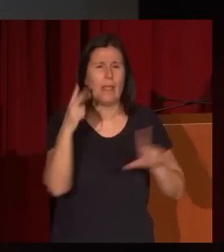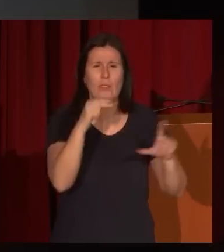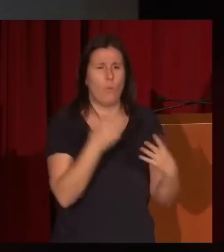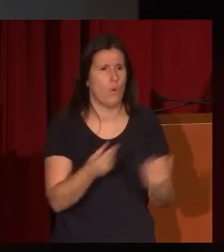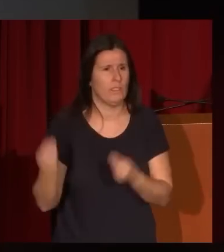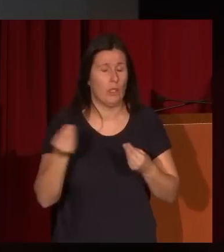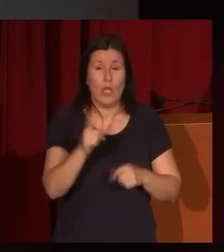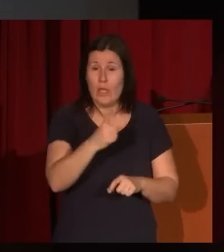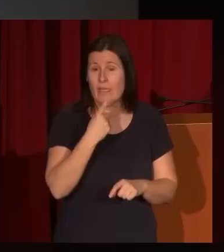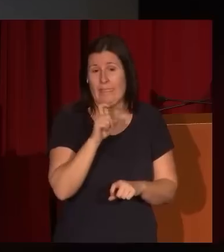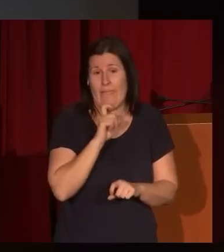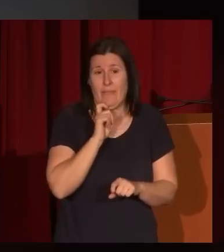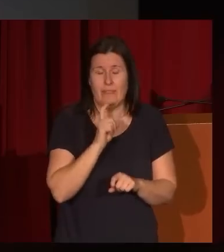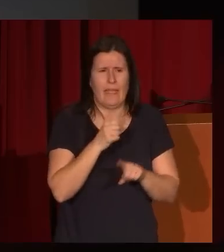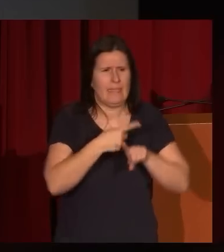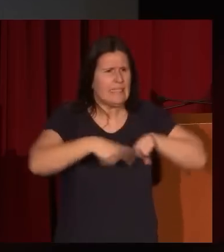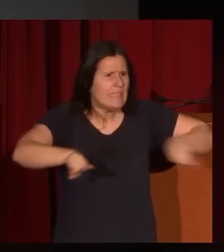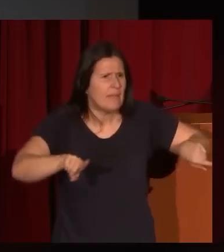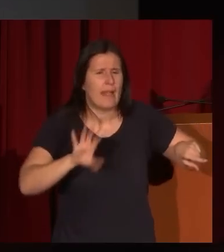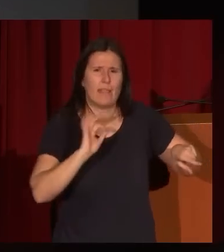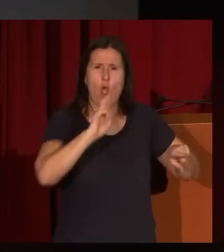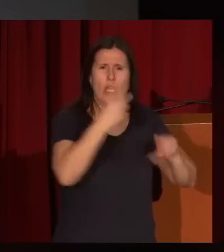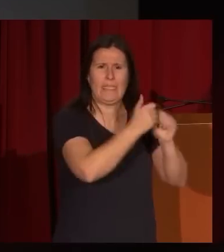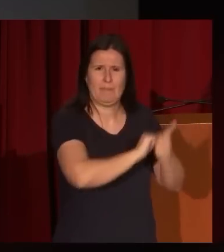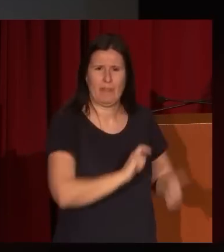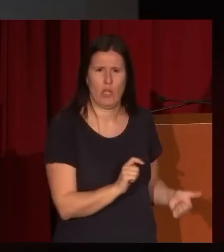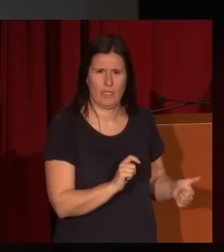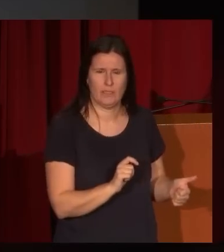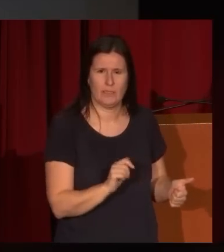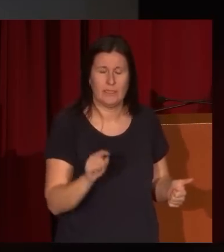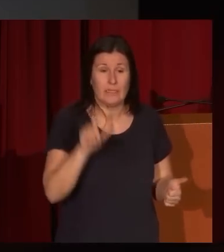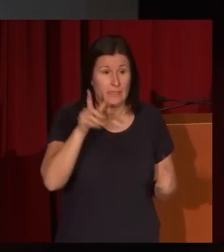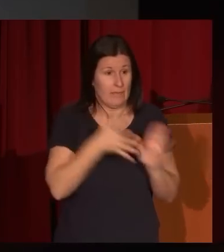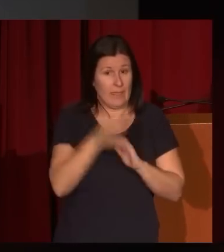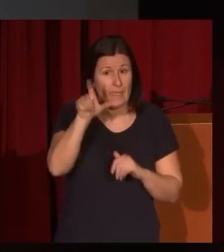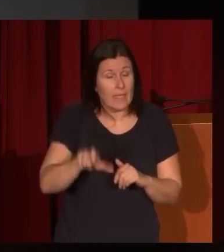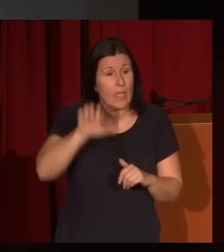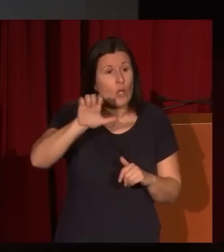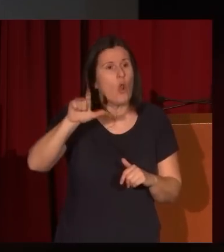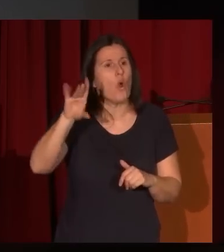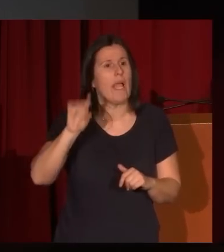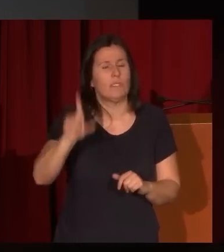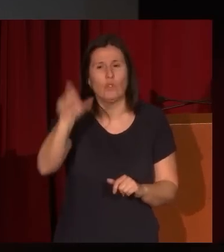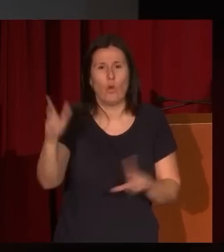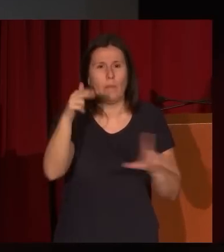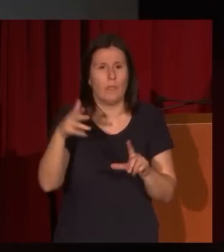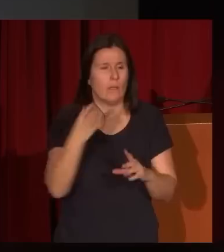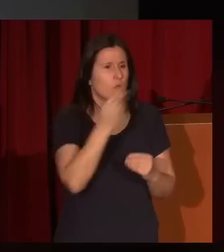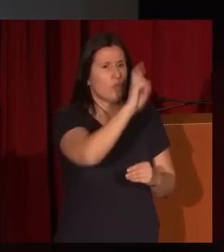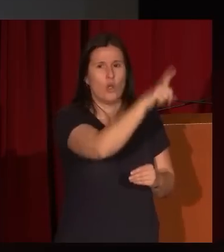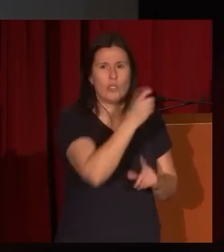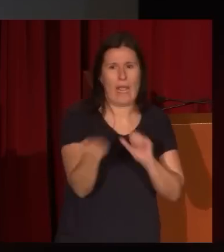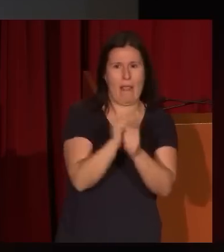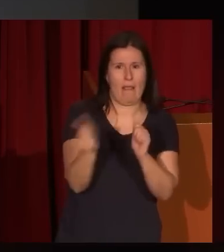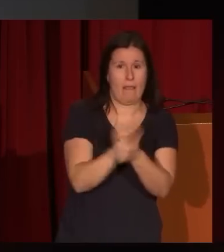Difícil de discriminar de las imitaciones. Es decir, Eugenio Lucas es un pintor, además, muy imitado, porque